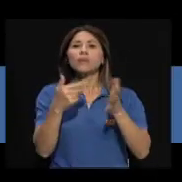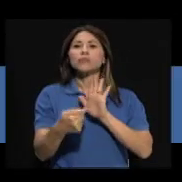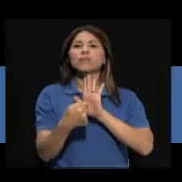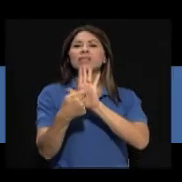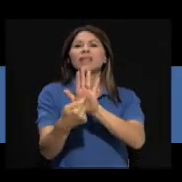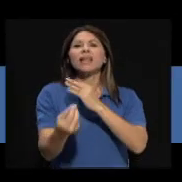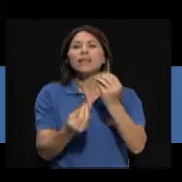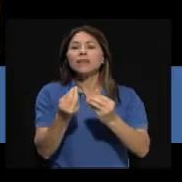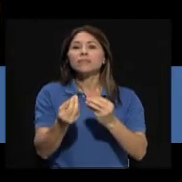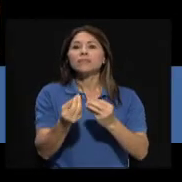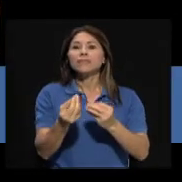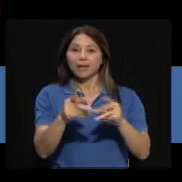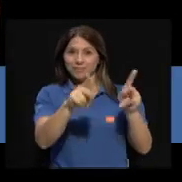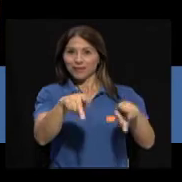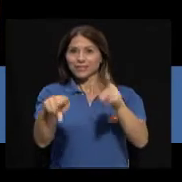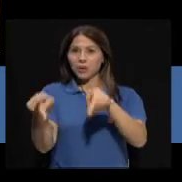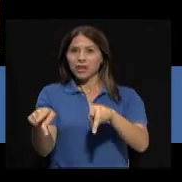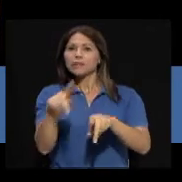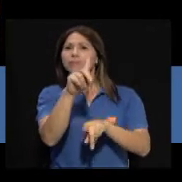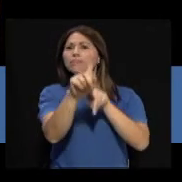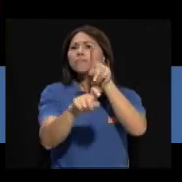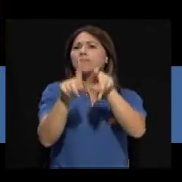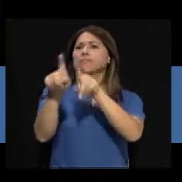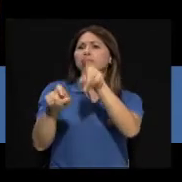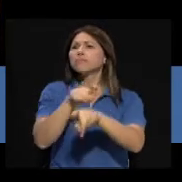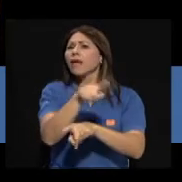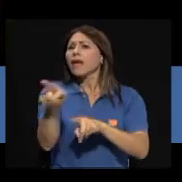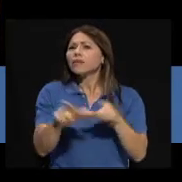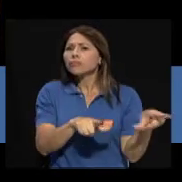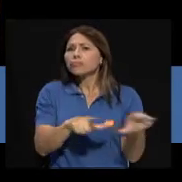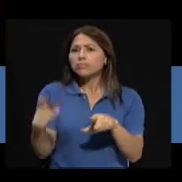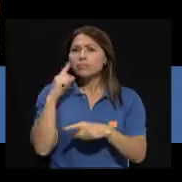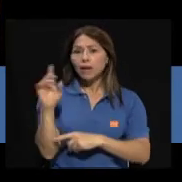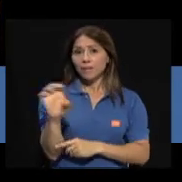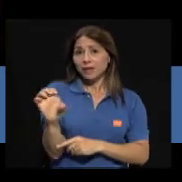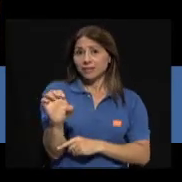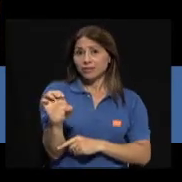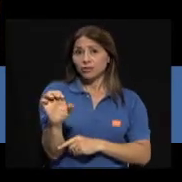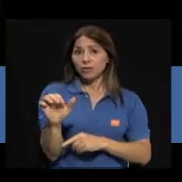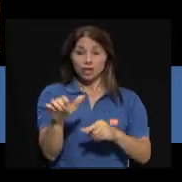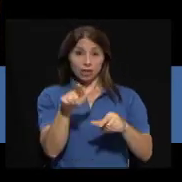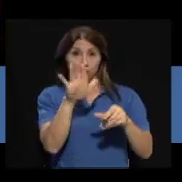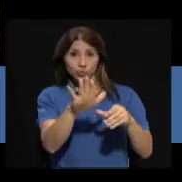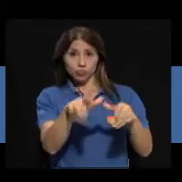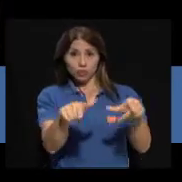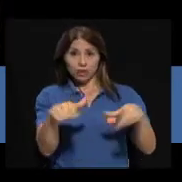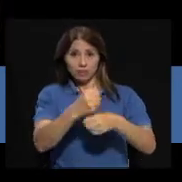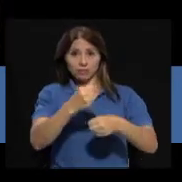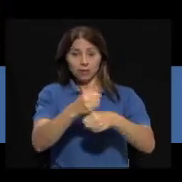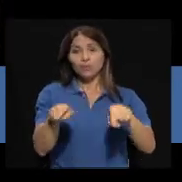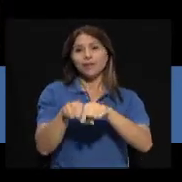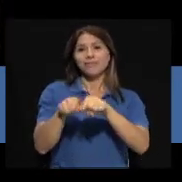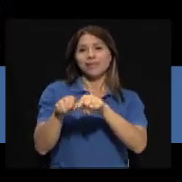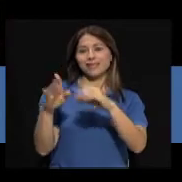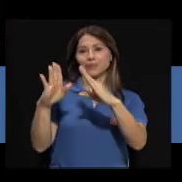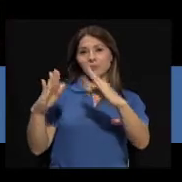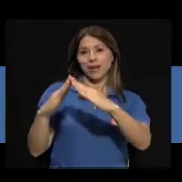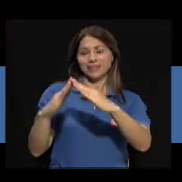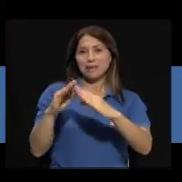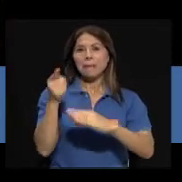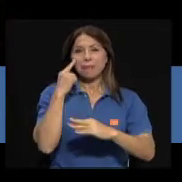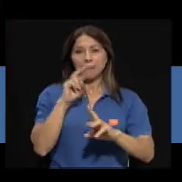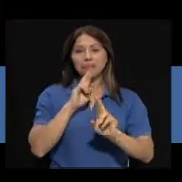queremos presentarle un sondeo en el que le preguntamos a las personas cómo se han preparado para emergencias, tanto en el hogar como en su lugar de trabajo,